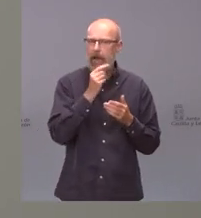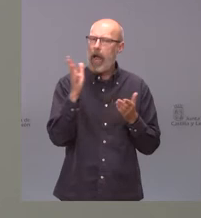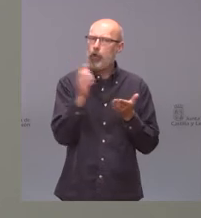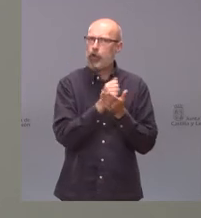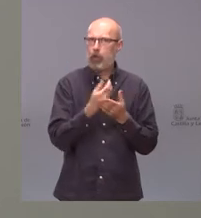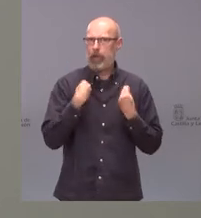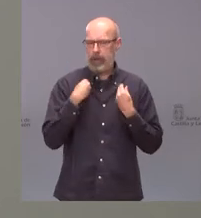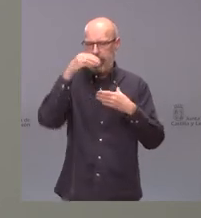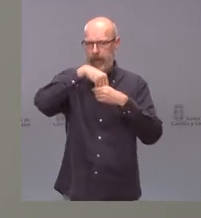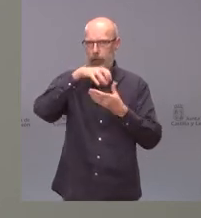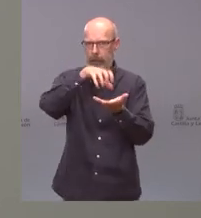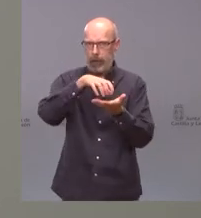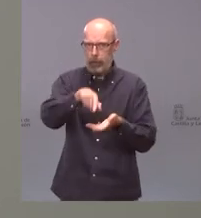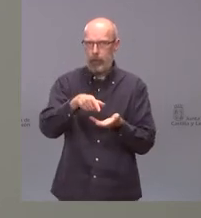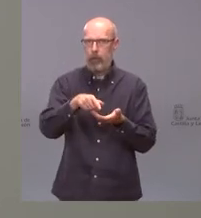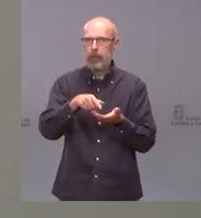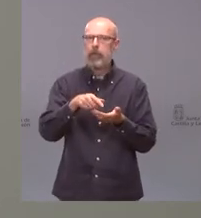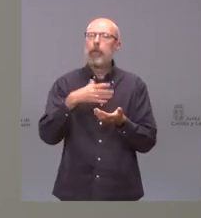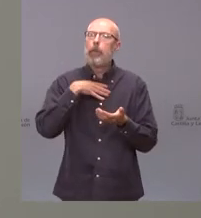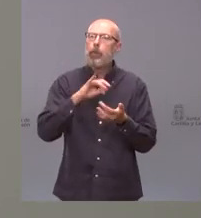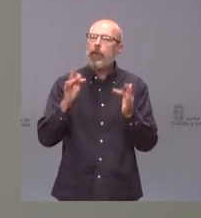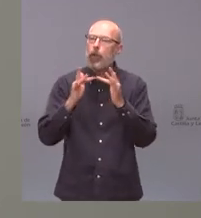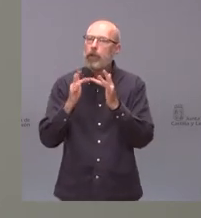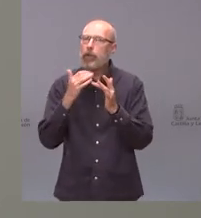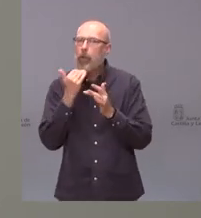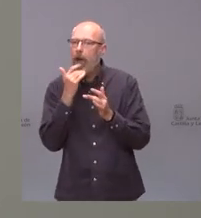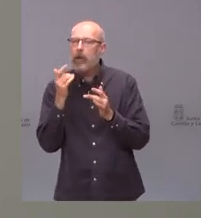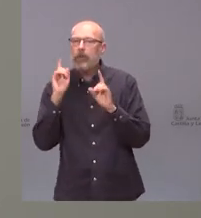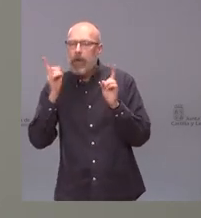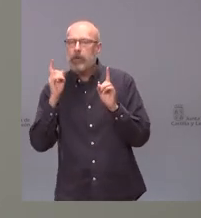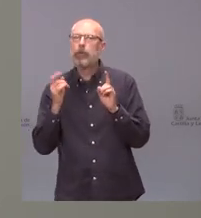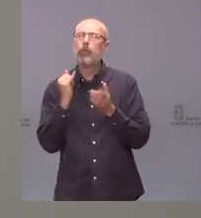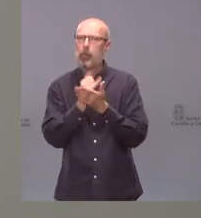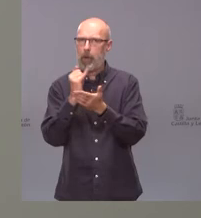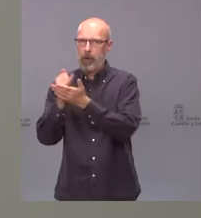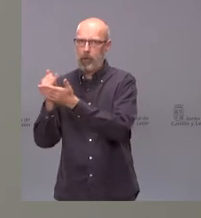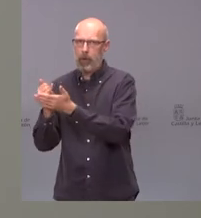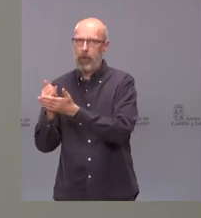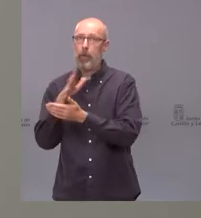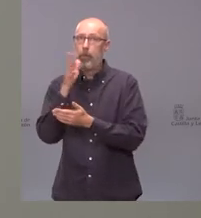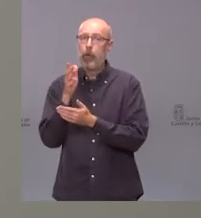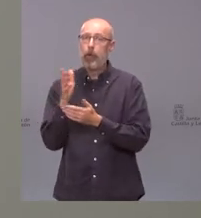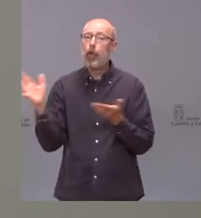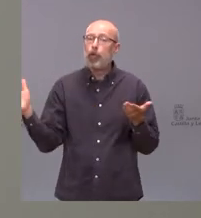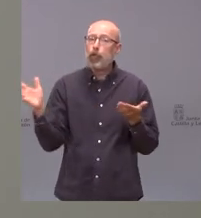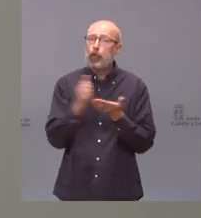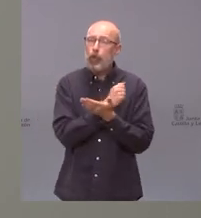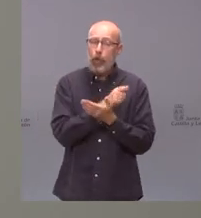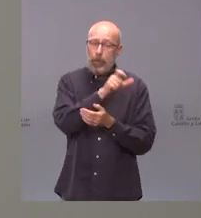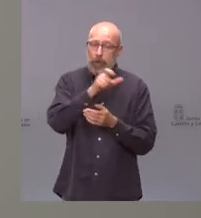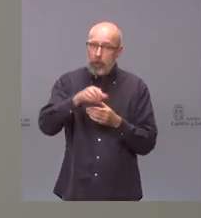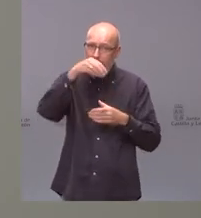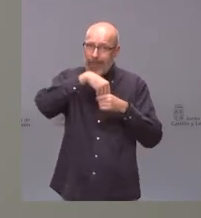personas que podían haber tenido contacto como le decía no se ha vacunado toda la población de las residencias ni